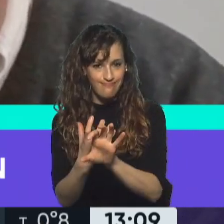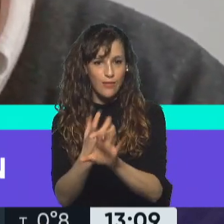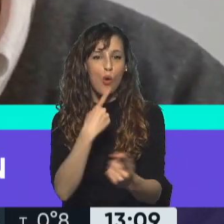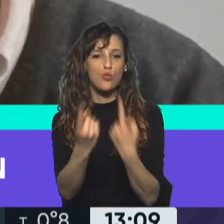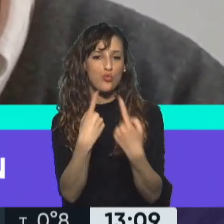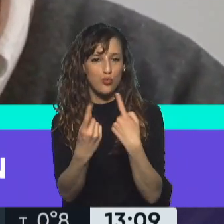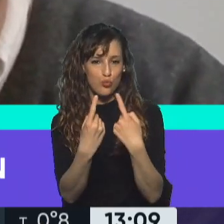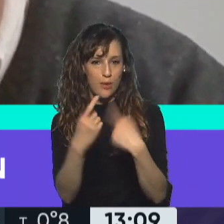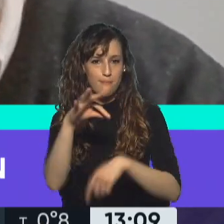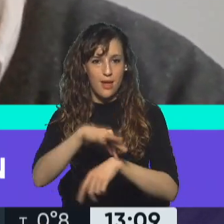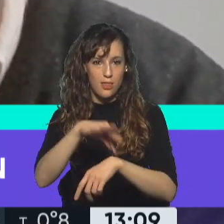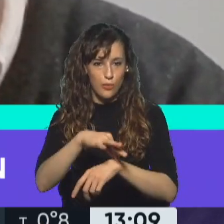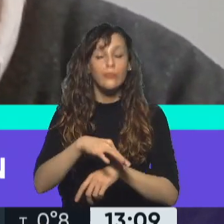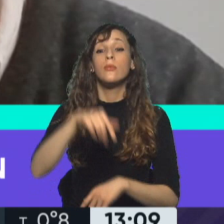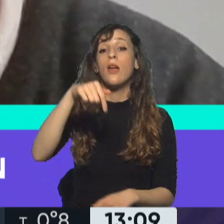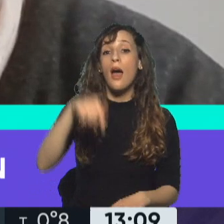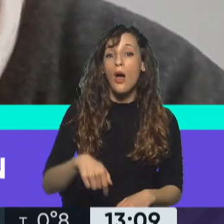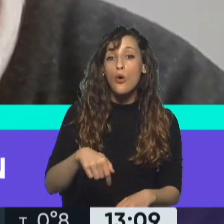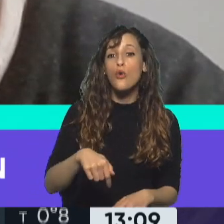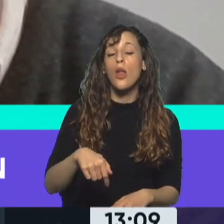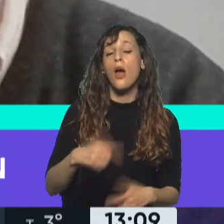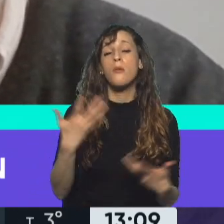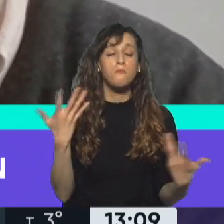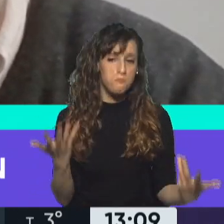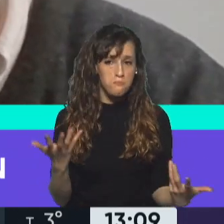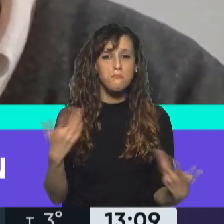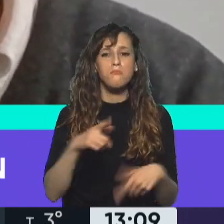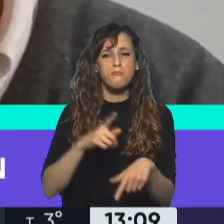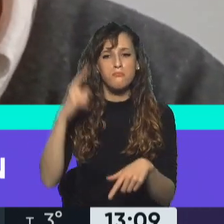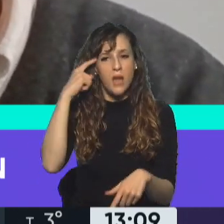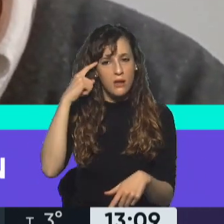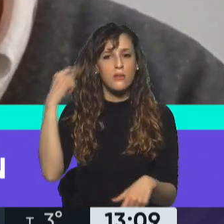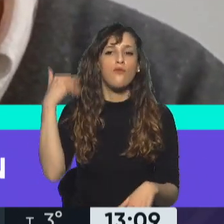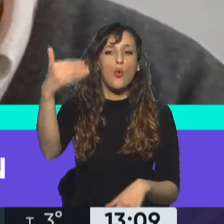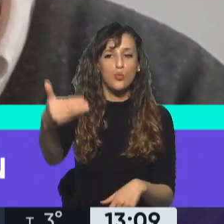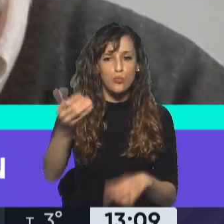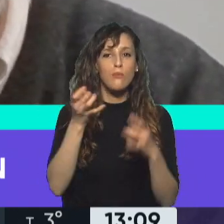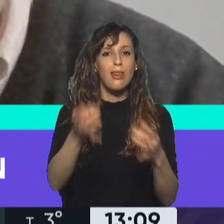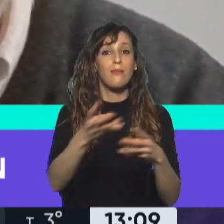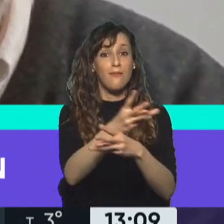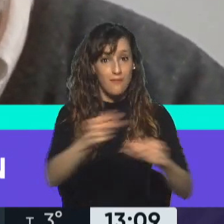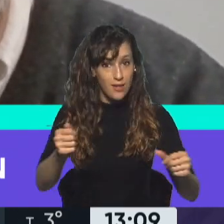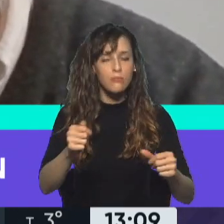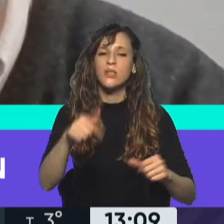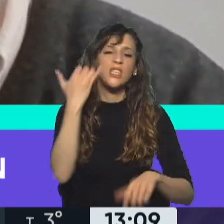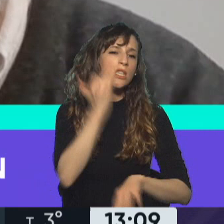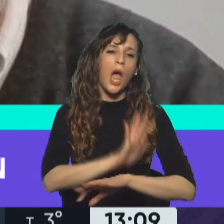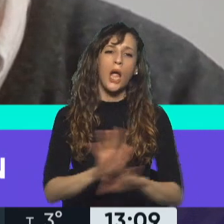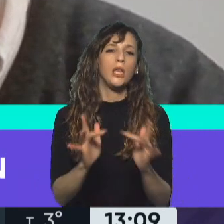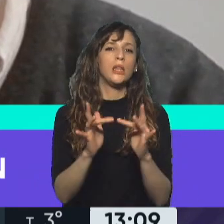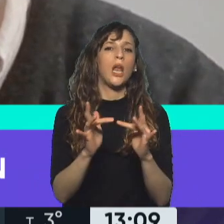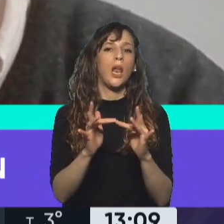Ahora que comenzamos a encarar una agenda del futuro, una agenda pospandemia, la verdad es que la telemedicina llegó para quedarse